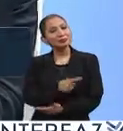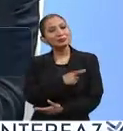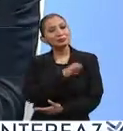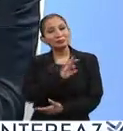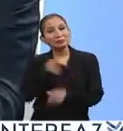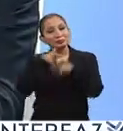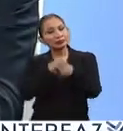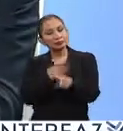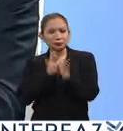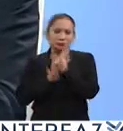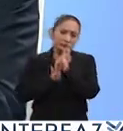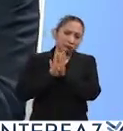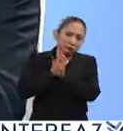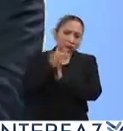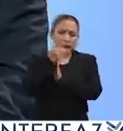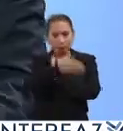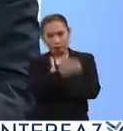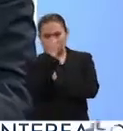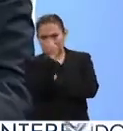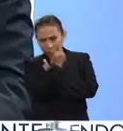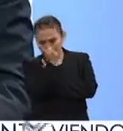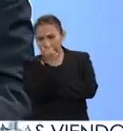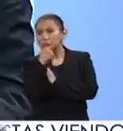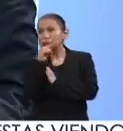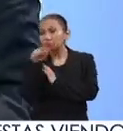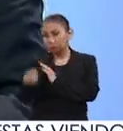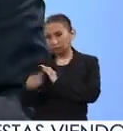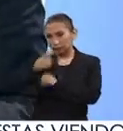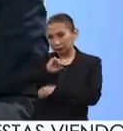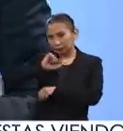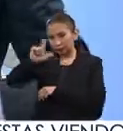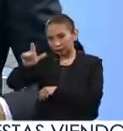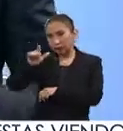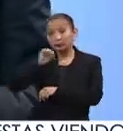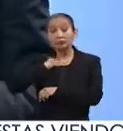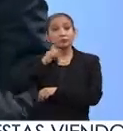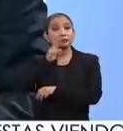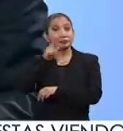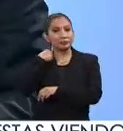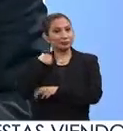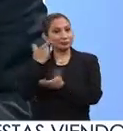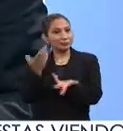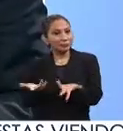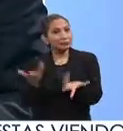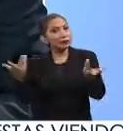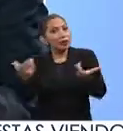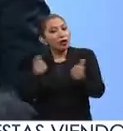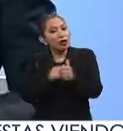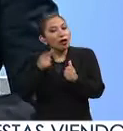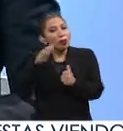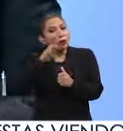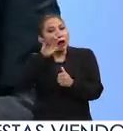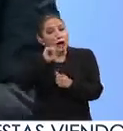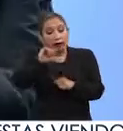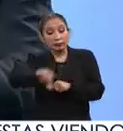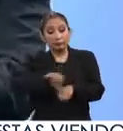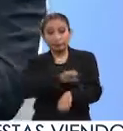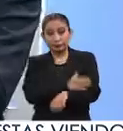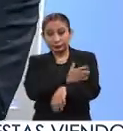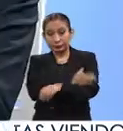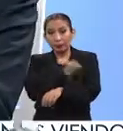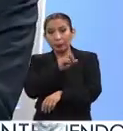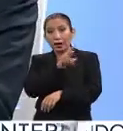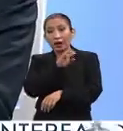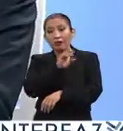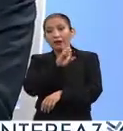pues seguirse desarrollando no solo en lo académico sino también en lo profesional y que mejor además que hacerlo por medio de una beca. Hoy nos acompaña